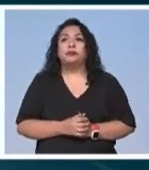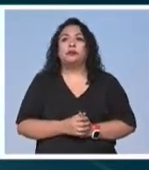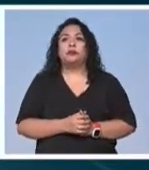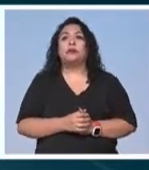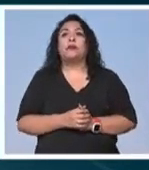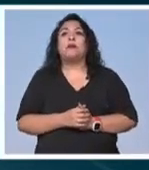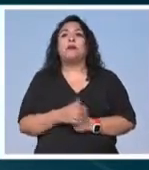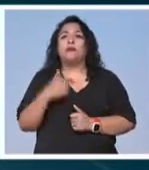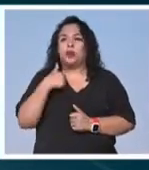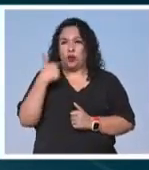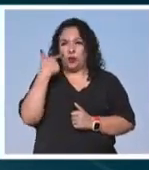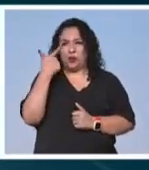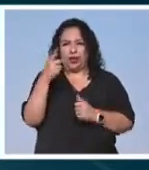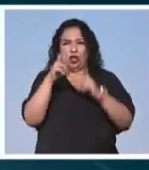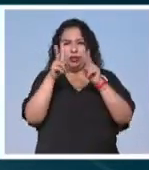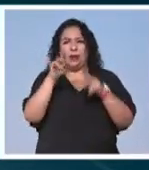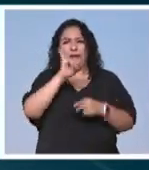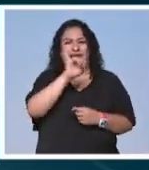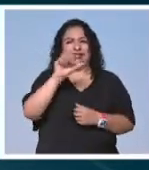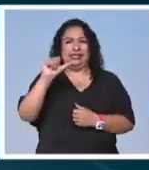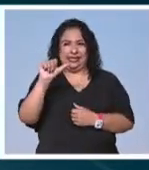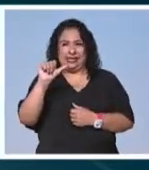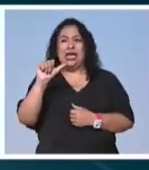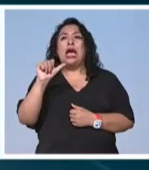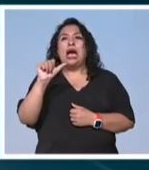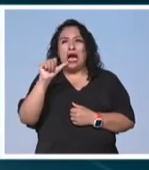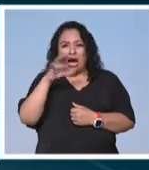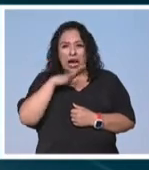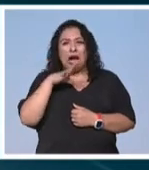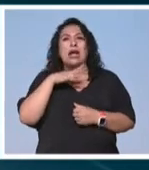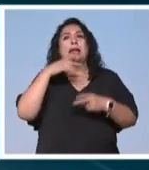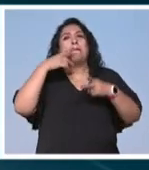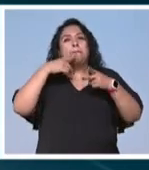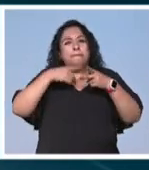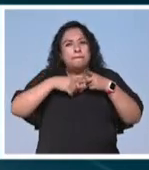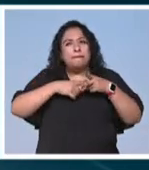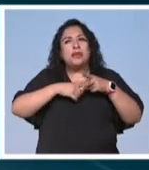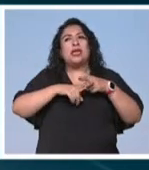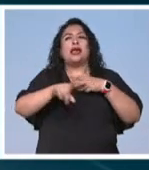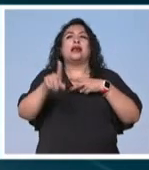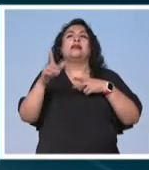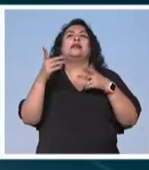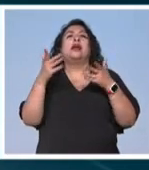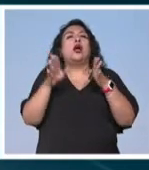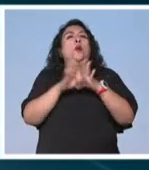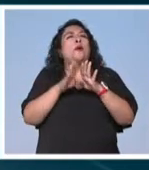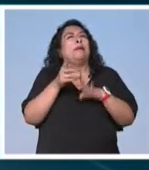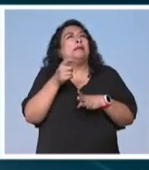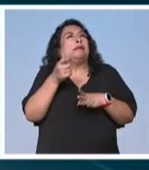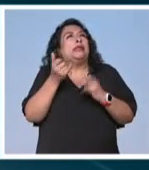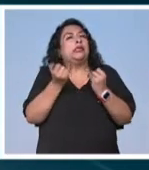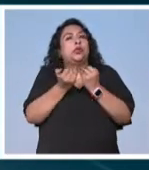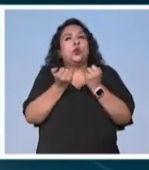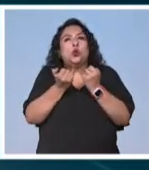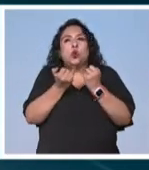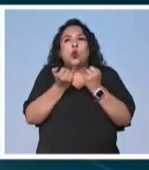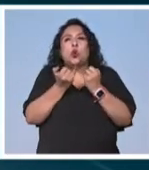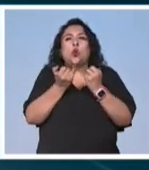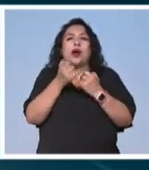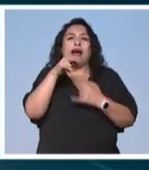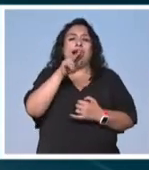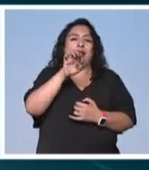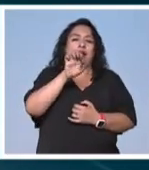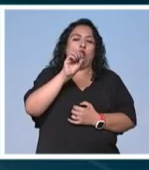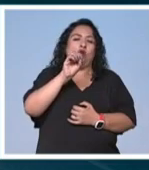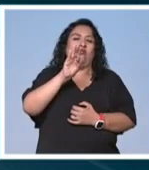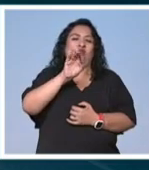yo veo que los temas de inteligencia artificial está comenzando a surgir como esa especie de neobarroco